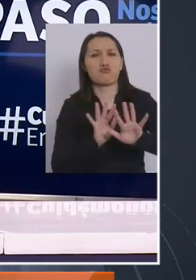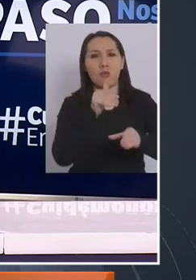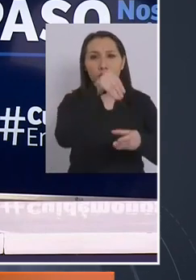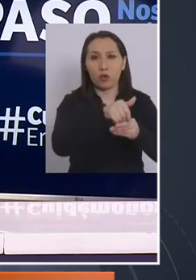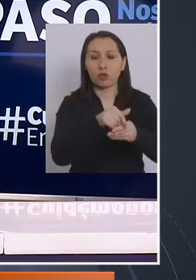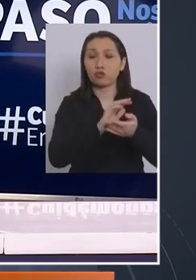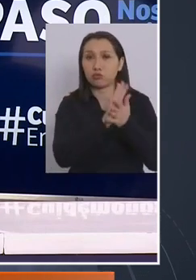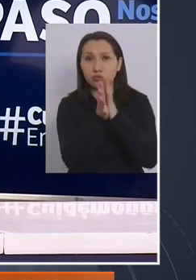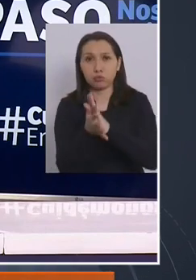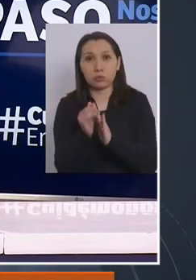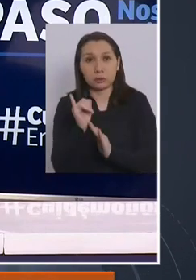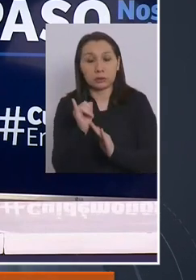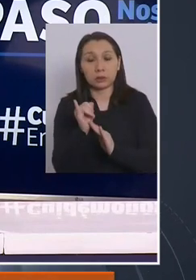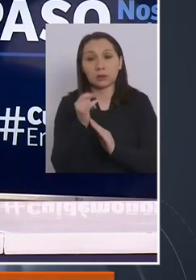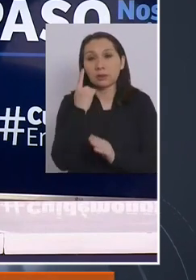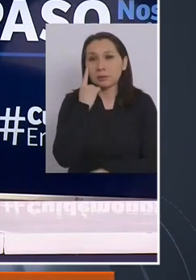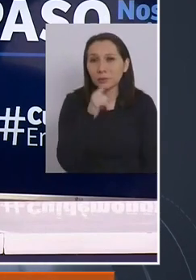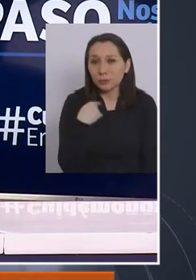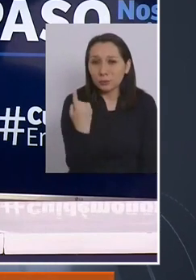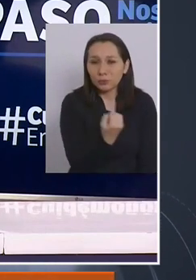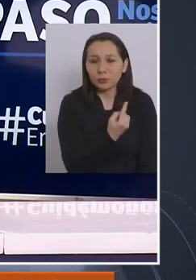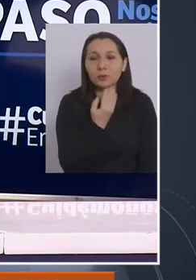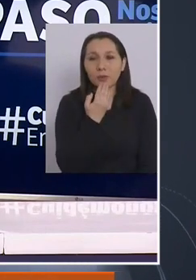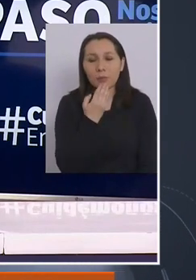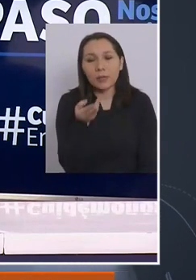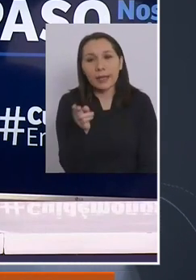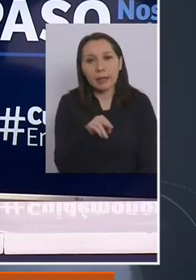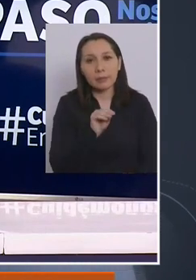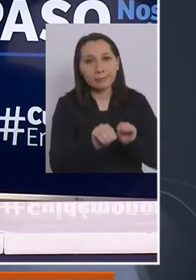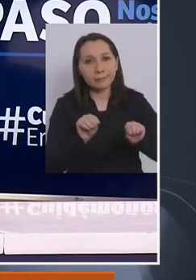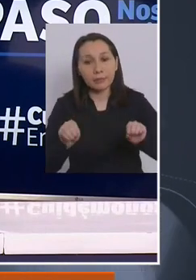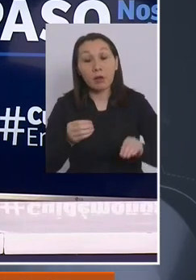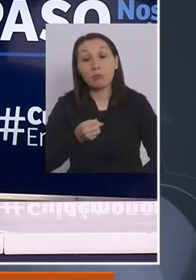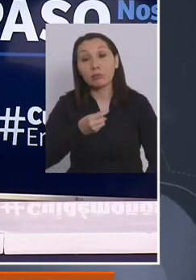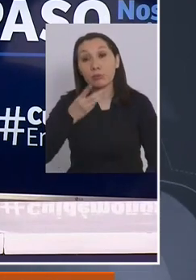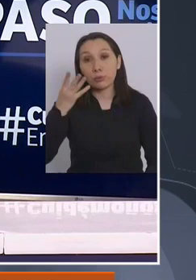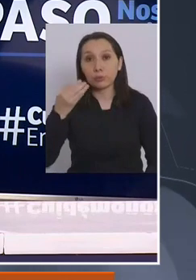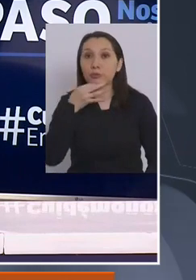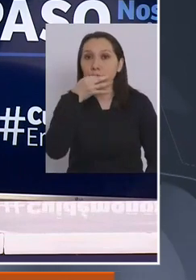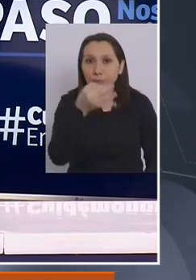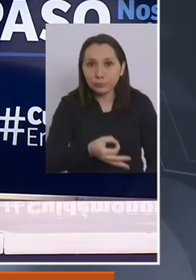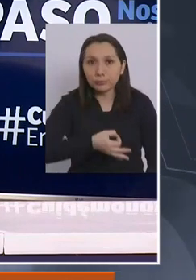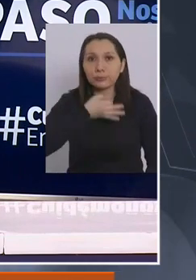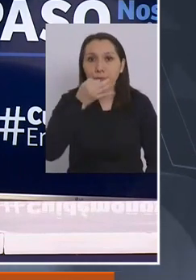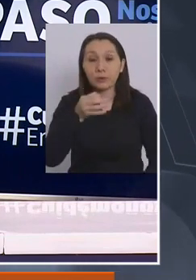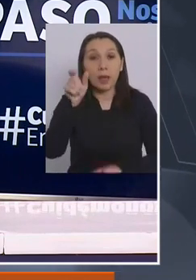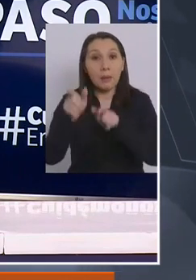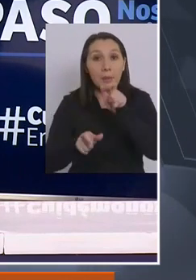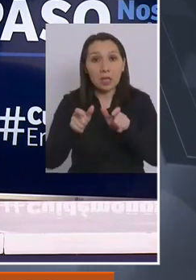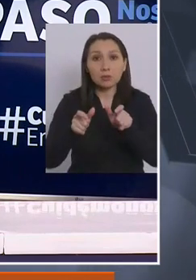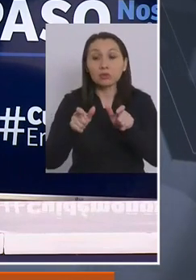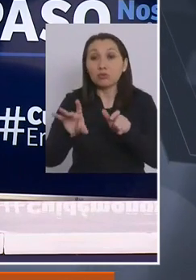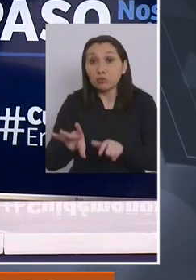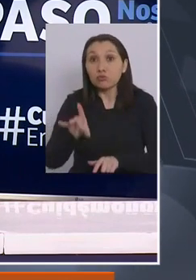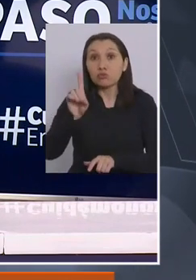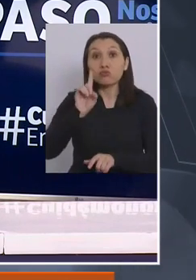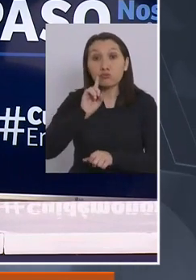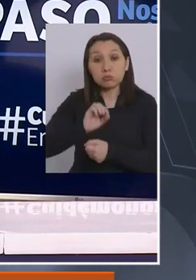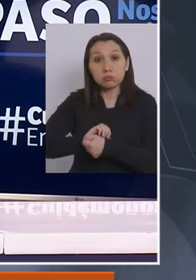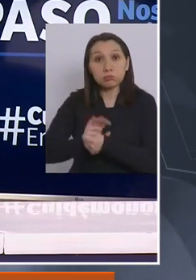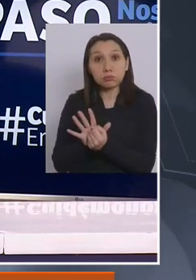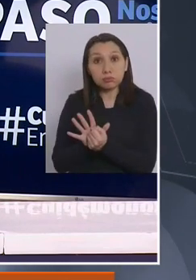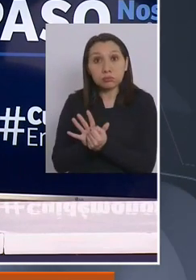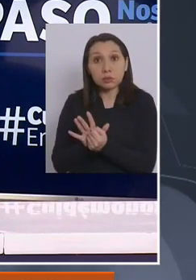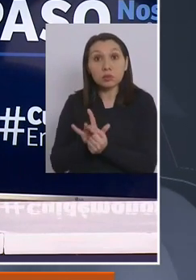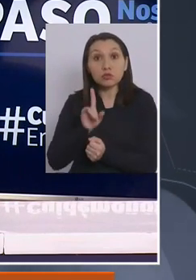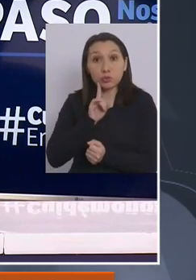de forma masiva, nosotros también hemos reiterado en muchas ocasiones que tanto las personas que han dado de coronavirus